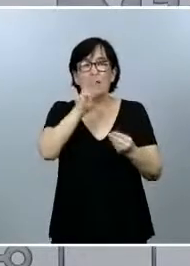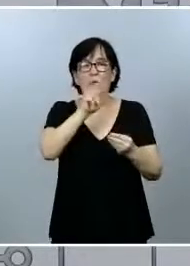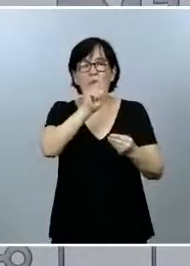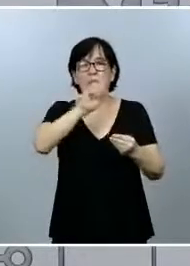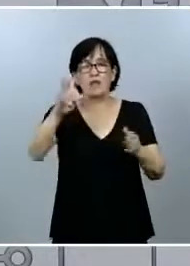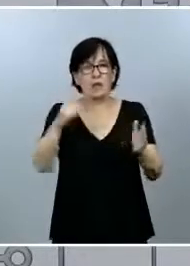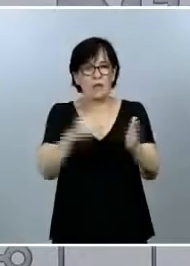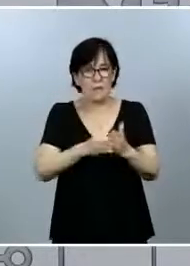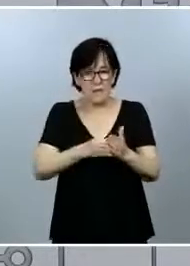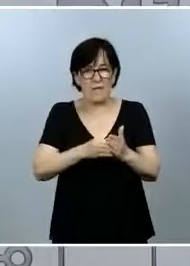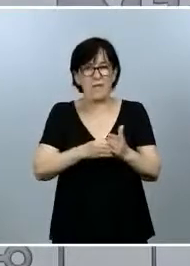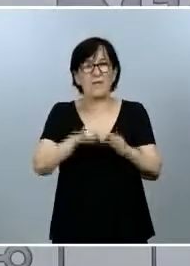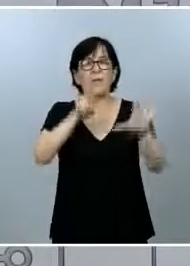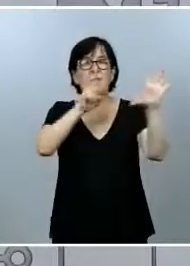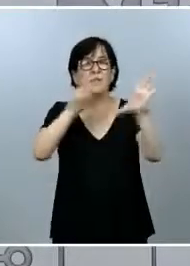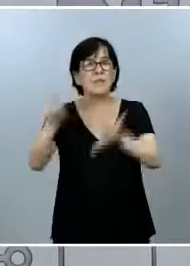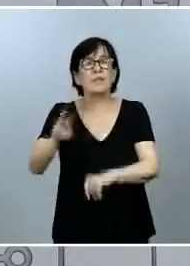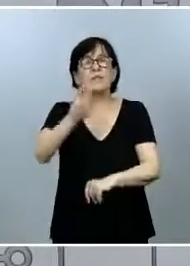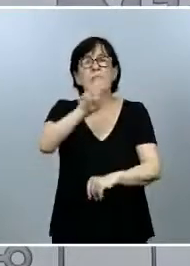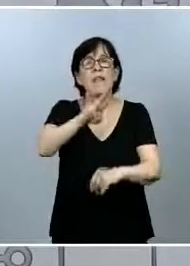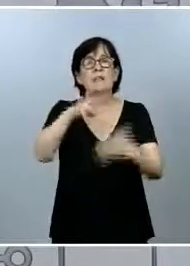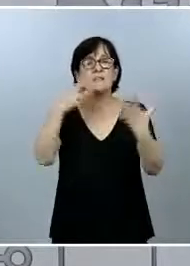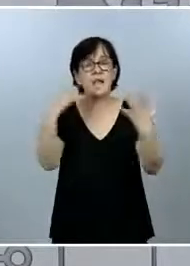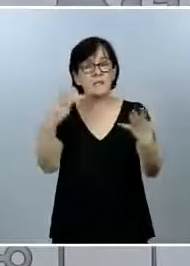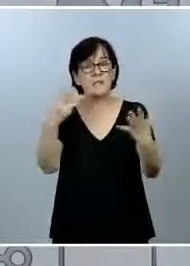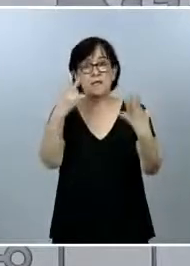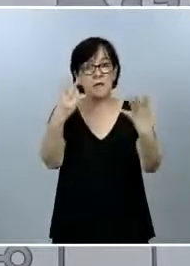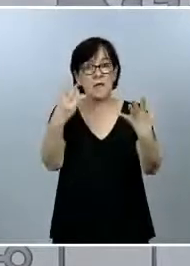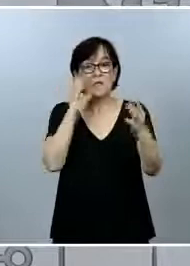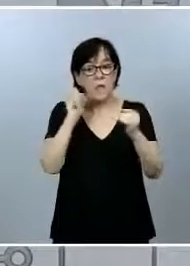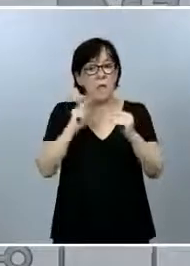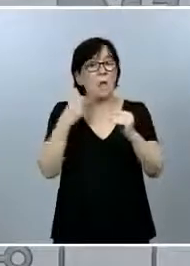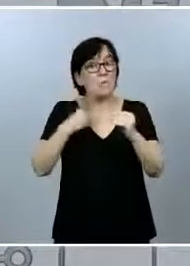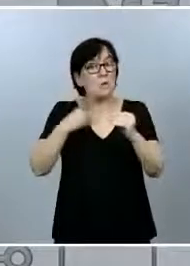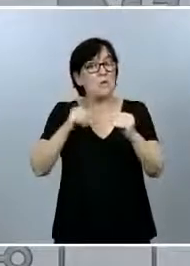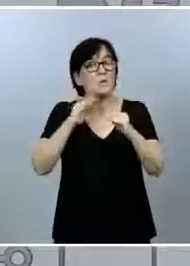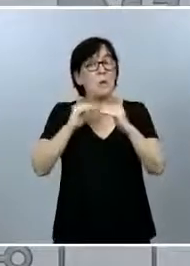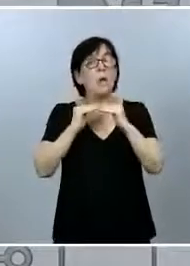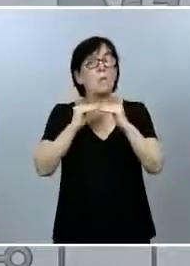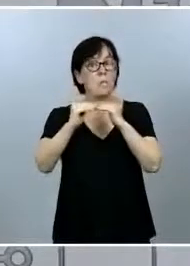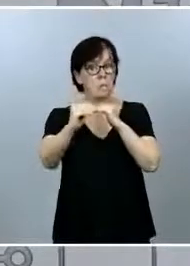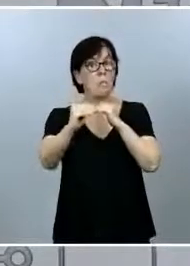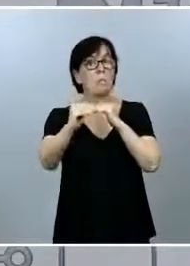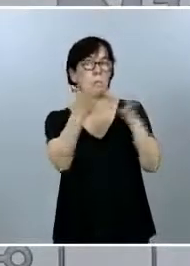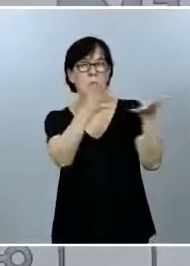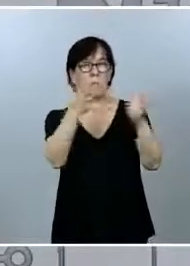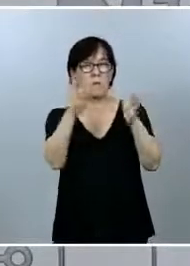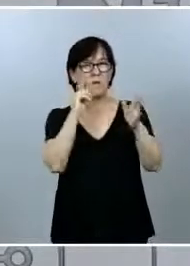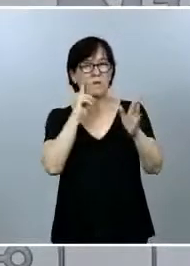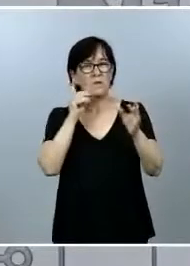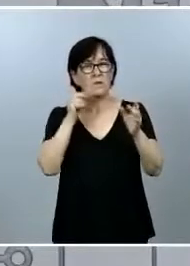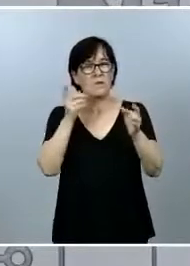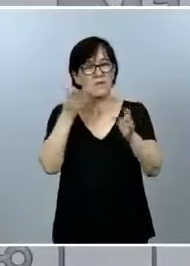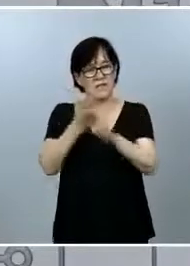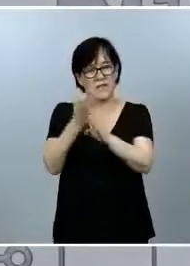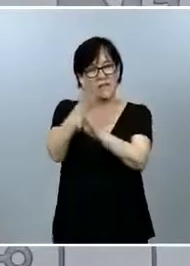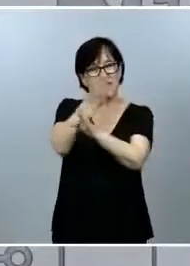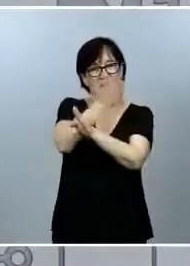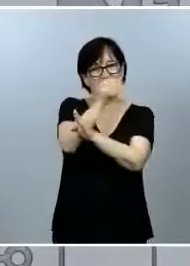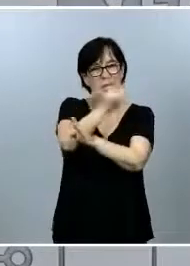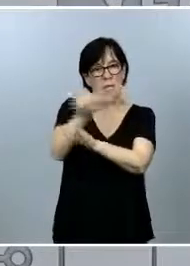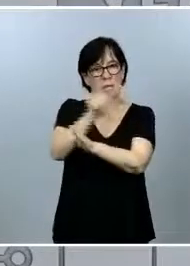.737, que mantiene la misma línea, un volumen similar a lo que se viene haciendo en las semanas previas,